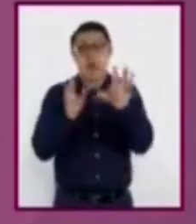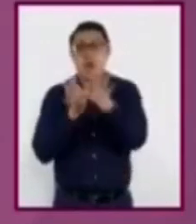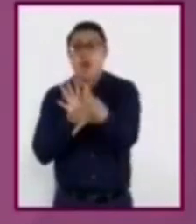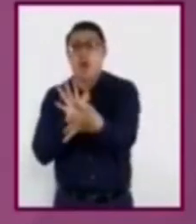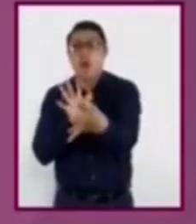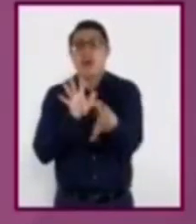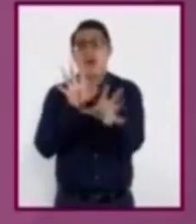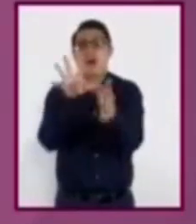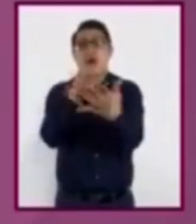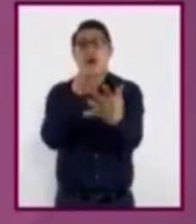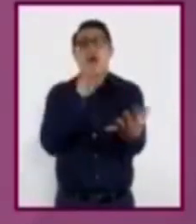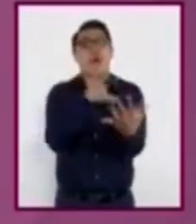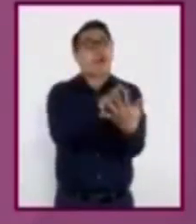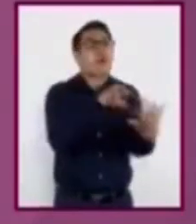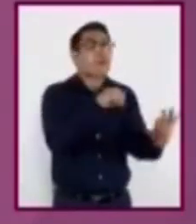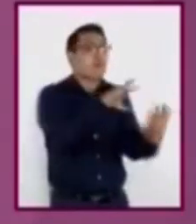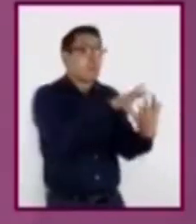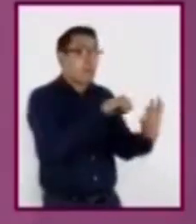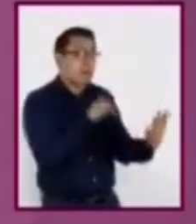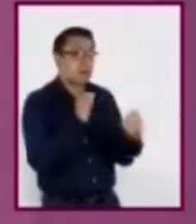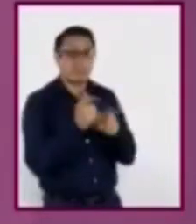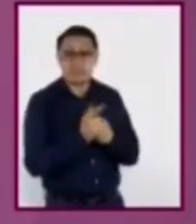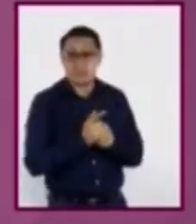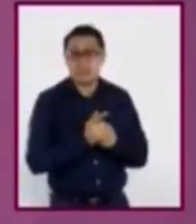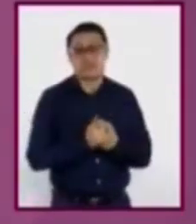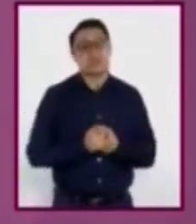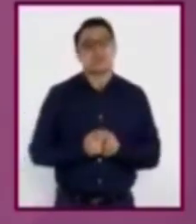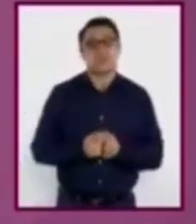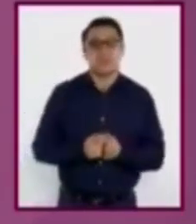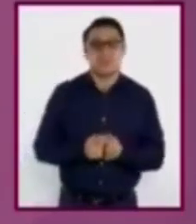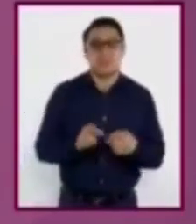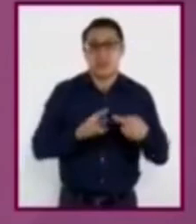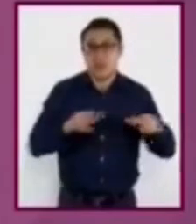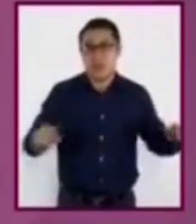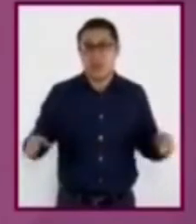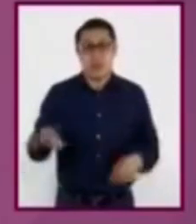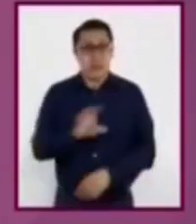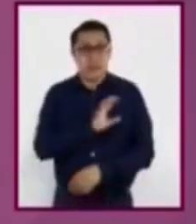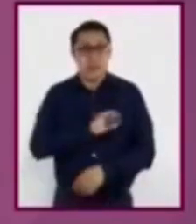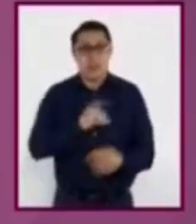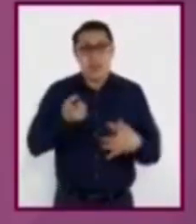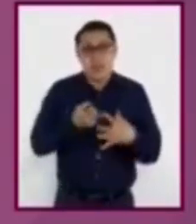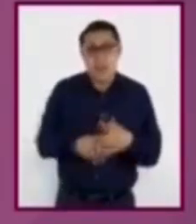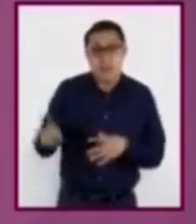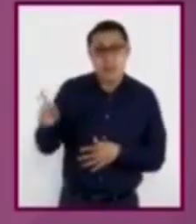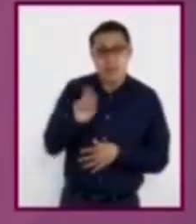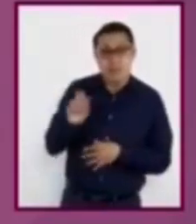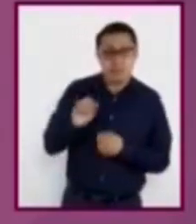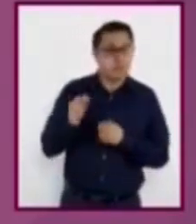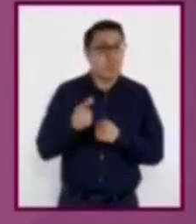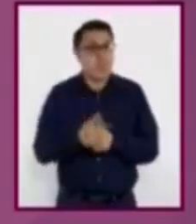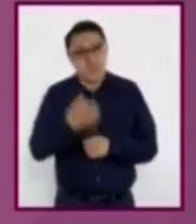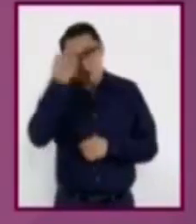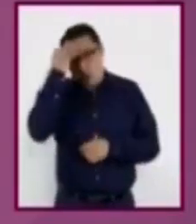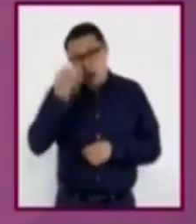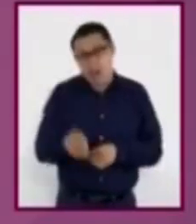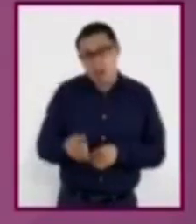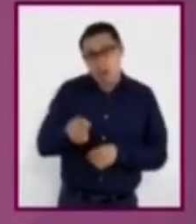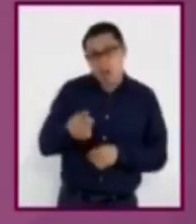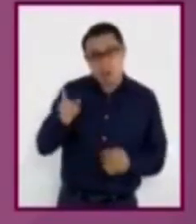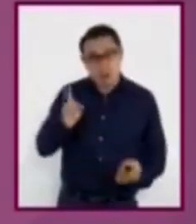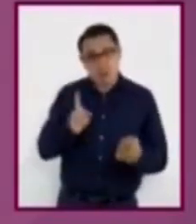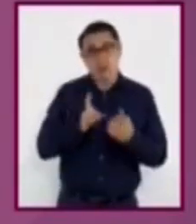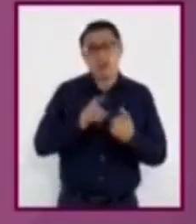En las relaciones afectivas, iniciar una relación con alguien a quien conocen poco o hacerlo hasta